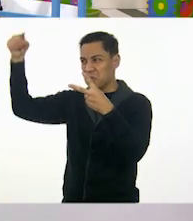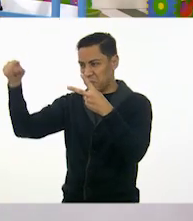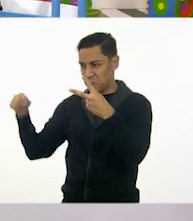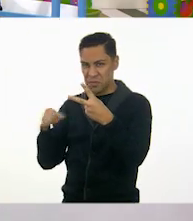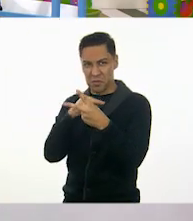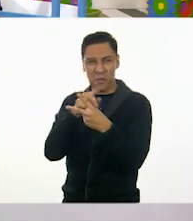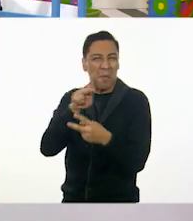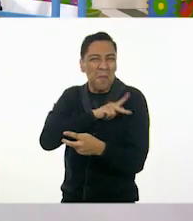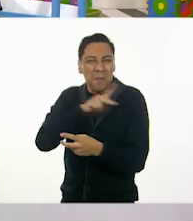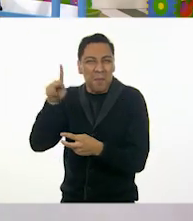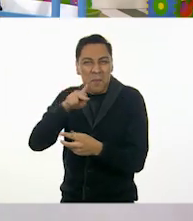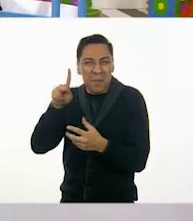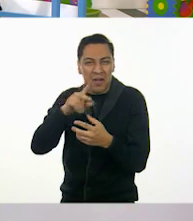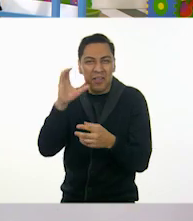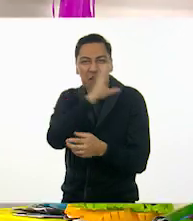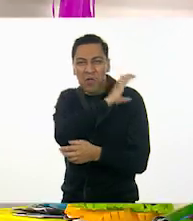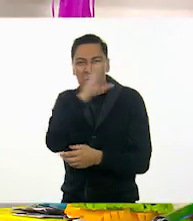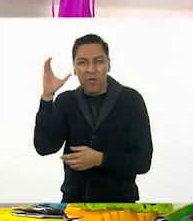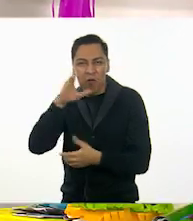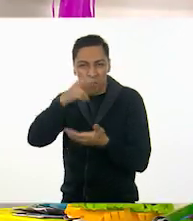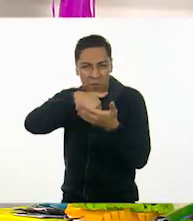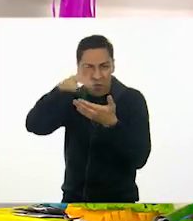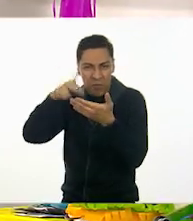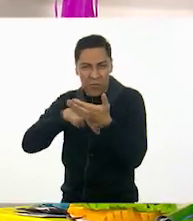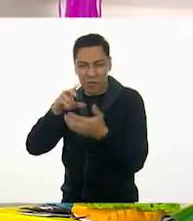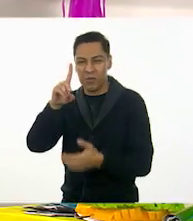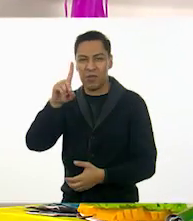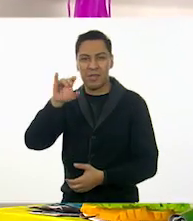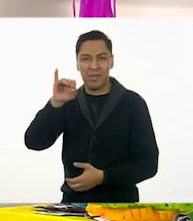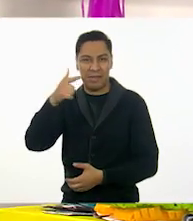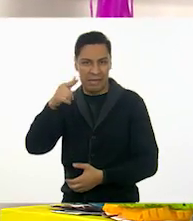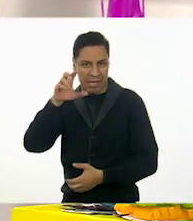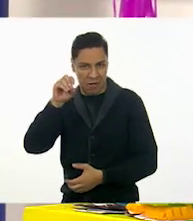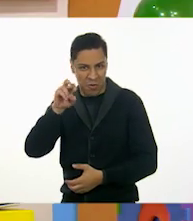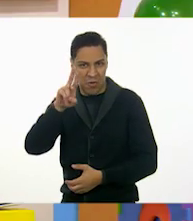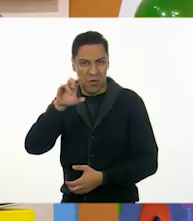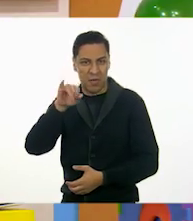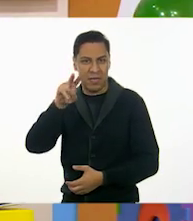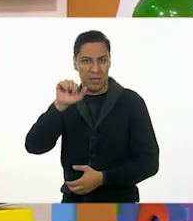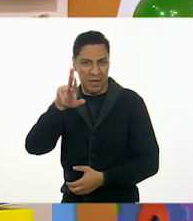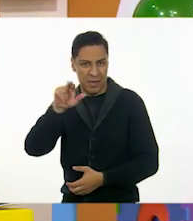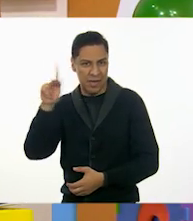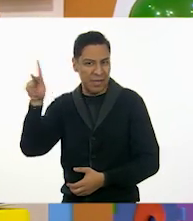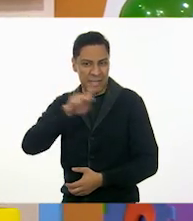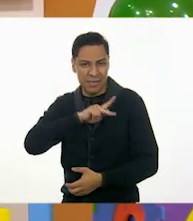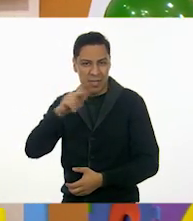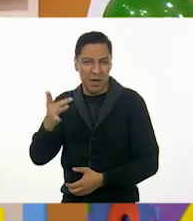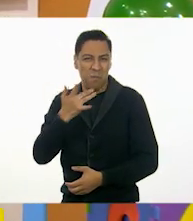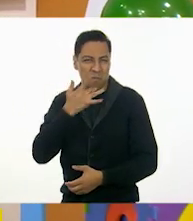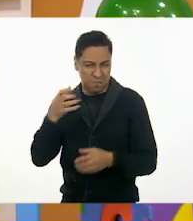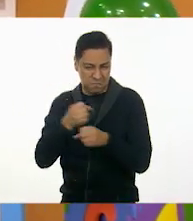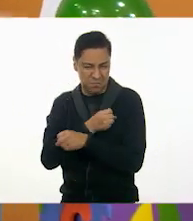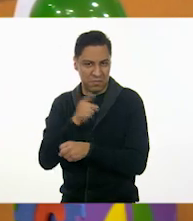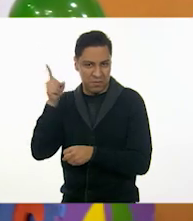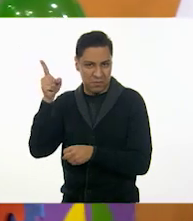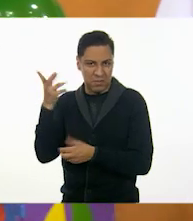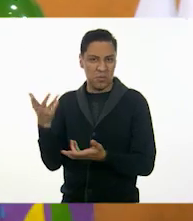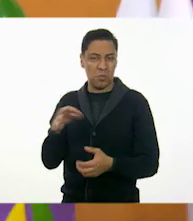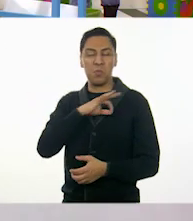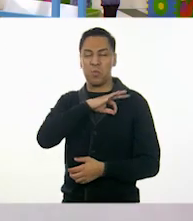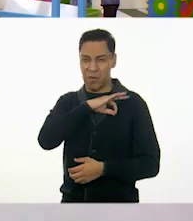Rivera, Que se vea así. ¡Exacto! Porque es como el ejercicio corporal que hicieron. Tiene movimiento. ¡Claro!